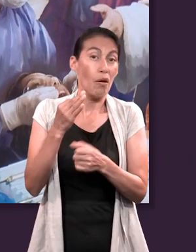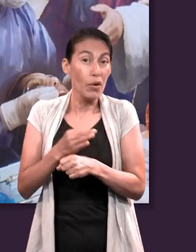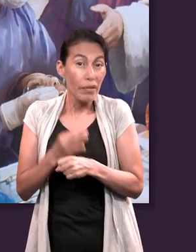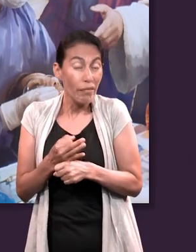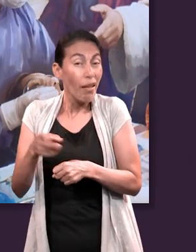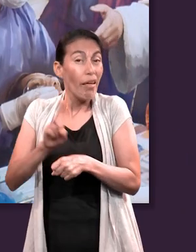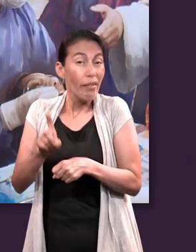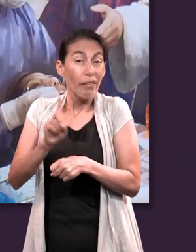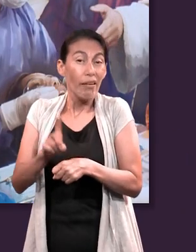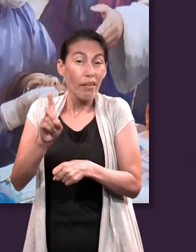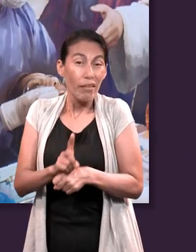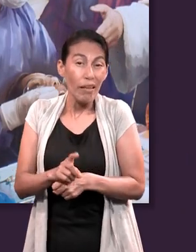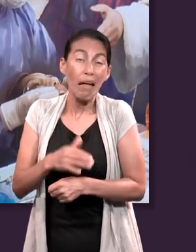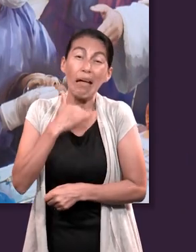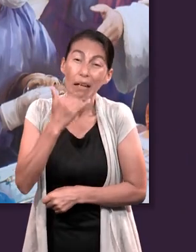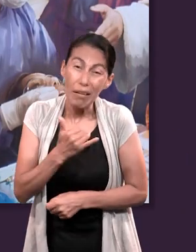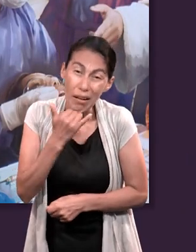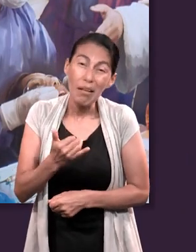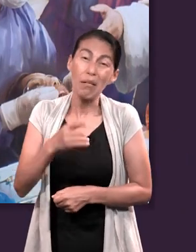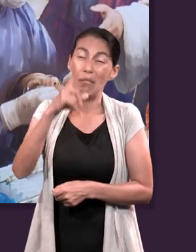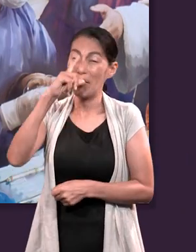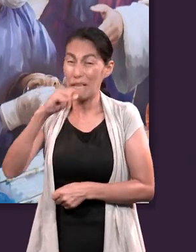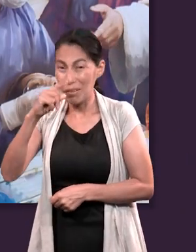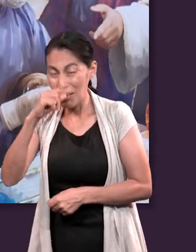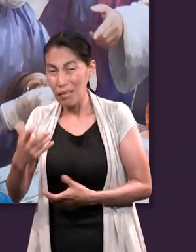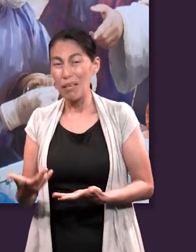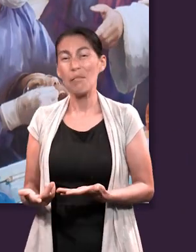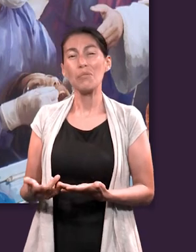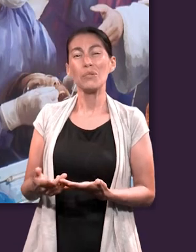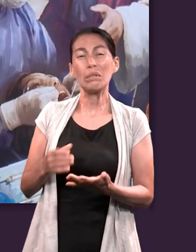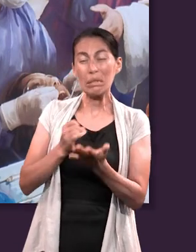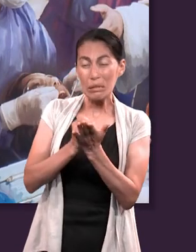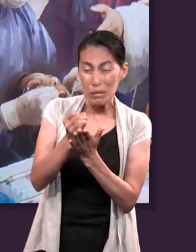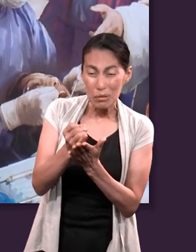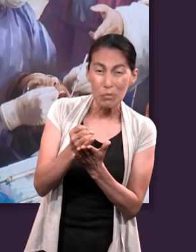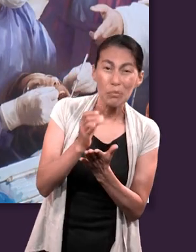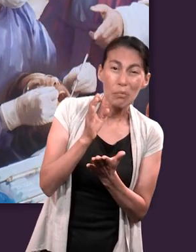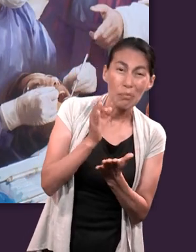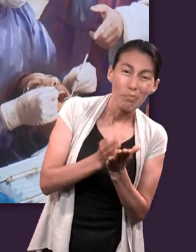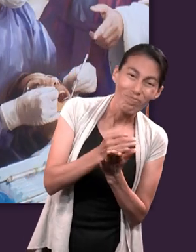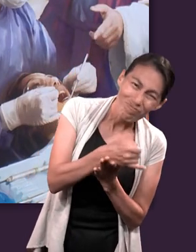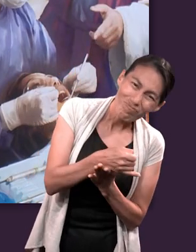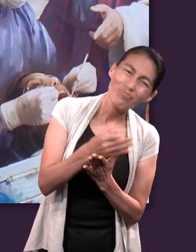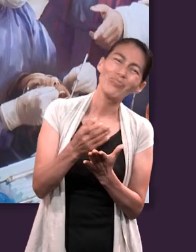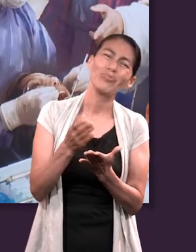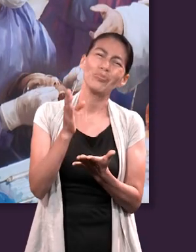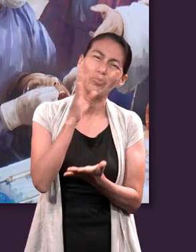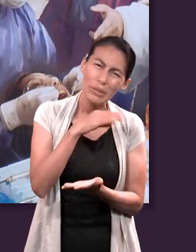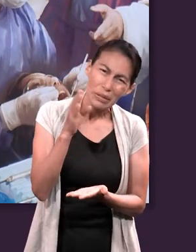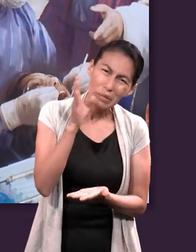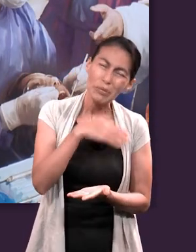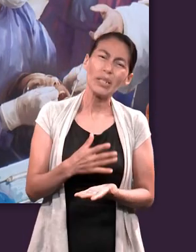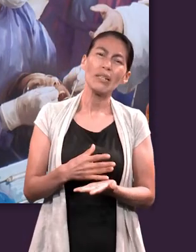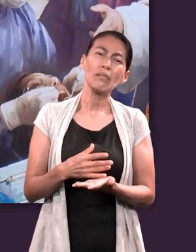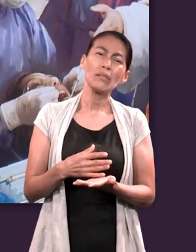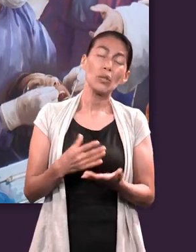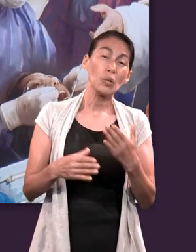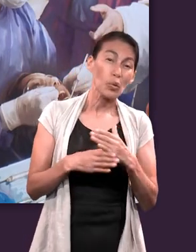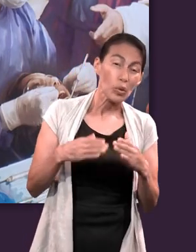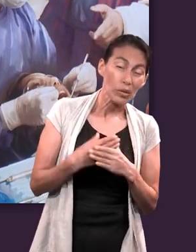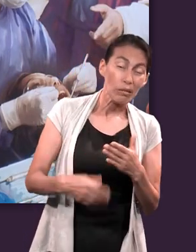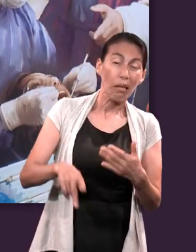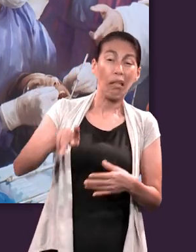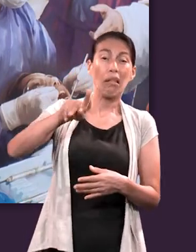en nuestro día a día nosotros tal vez igual estamos cayendo, estamos tomando malas decisiones, hacemos cosas que incluso nos